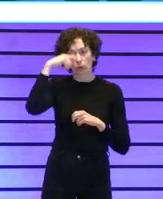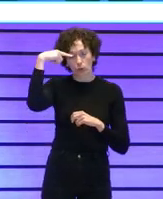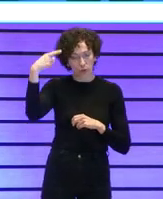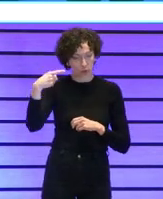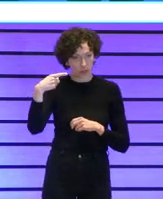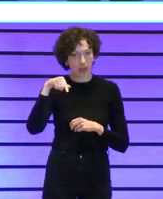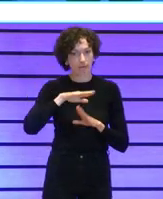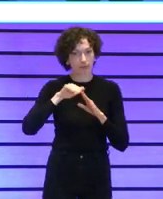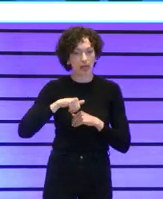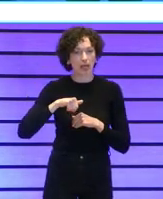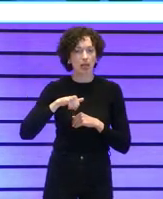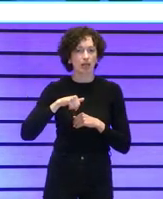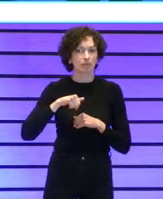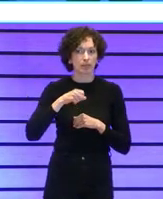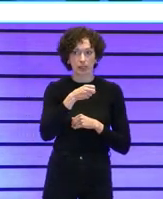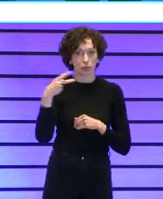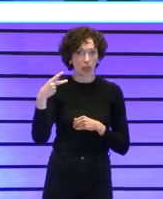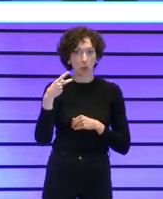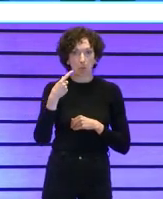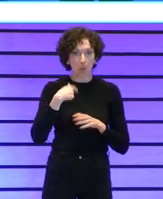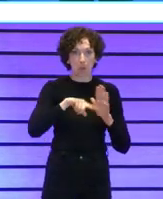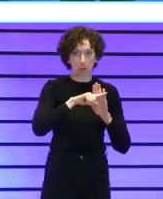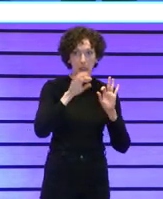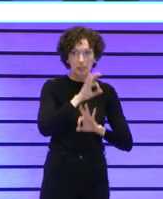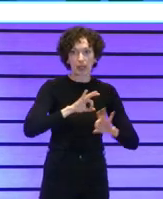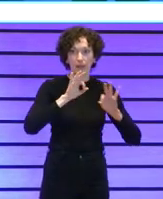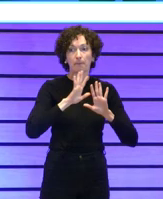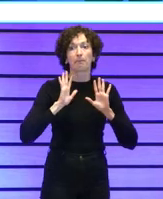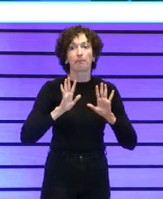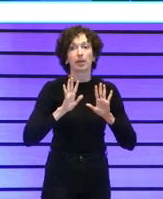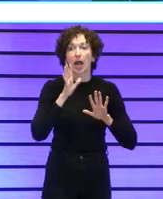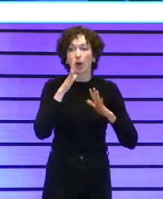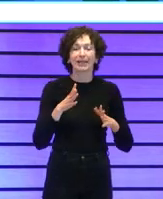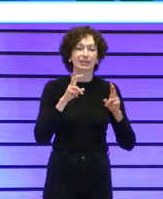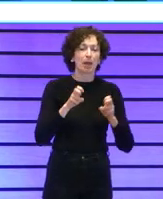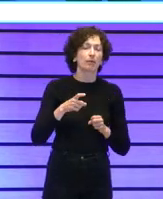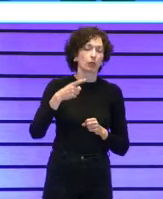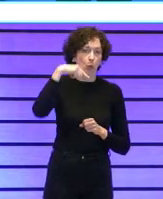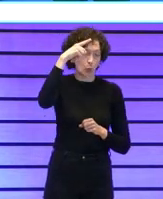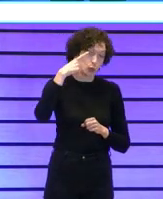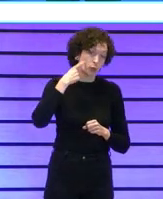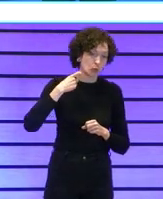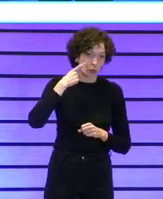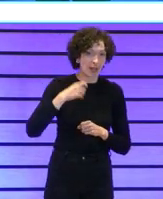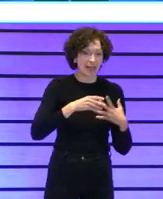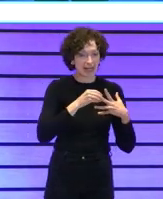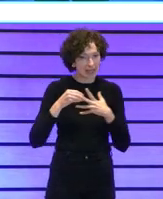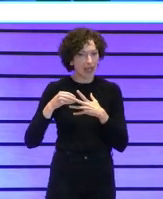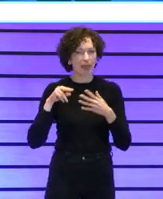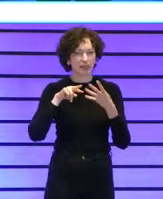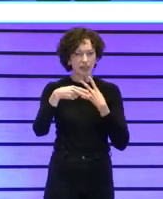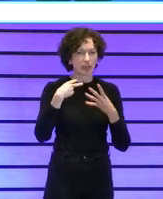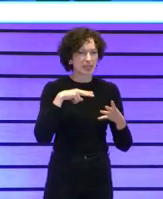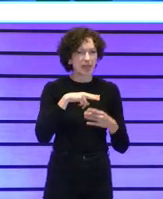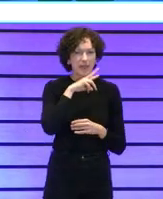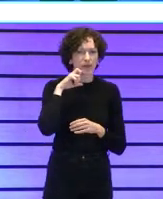ha sido un resultado bueno que no estaba programado pero que ha habido una incidencia en cultura a nivel de liderazgo a nivel de transparencia de valores a nivel